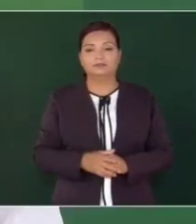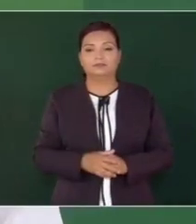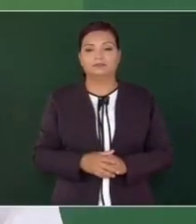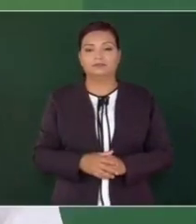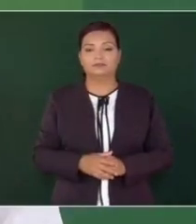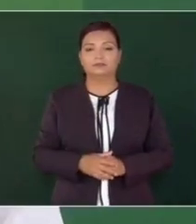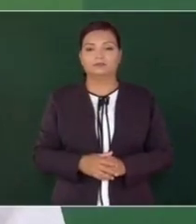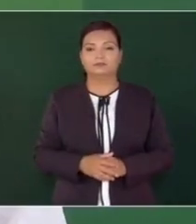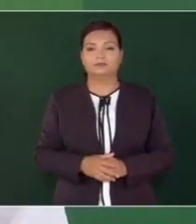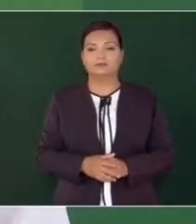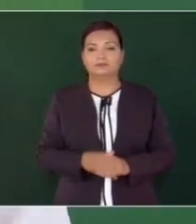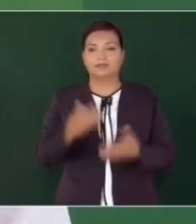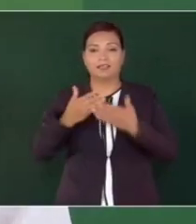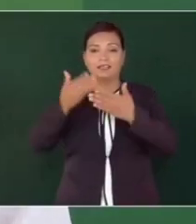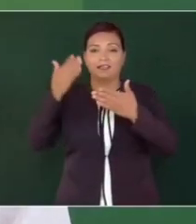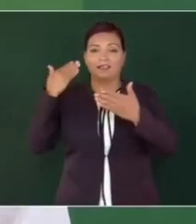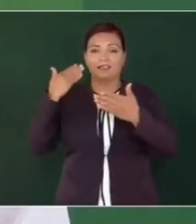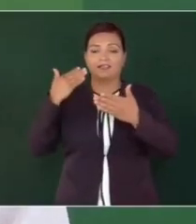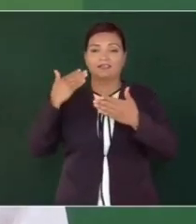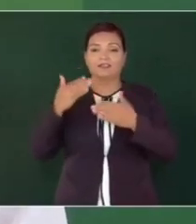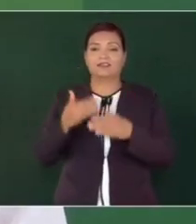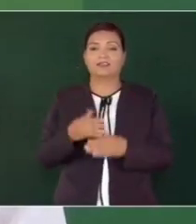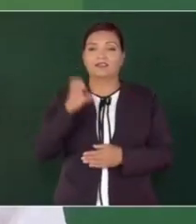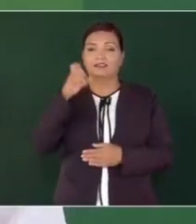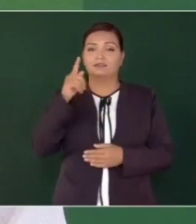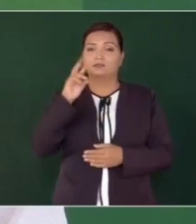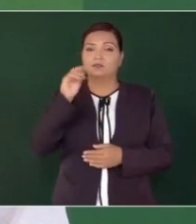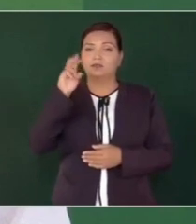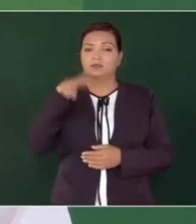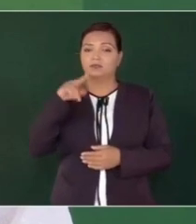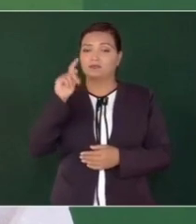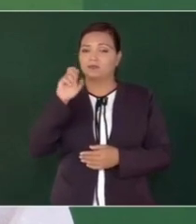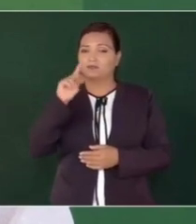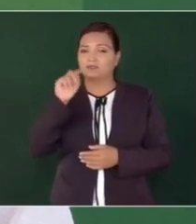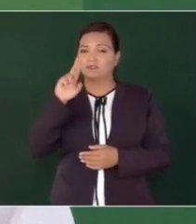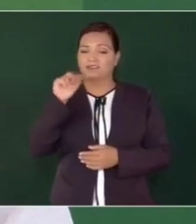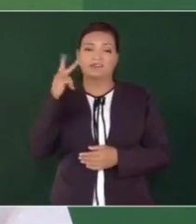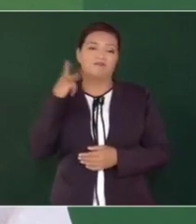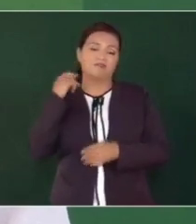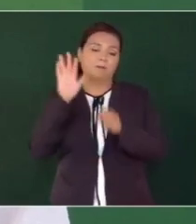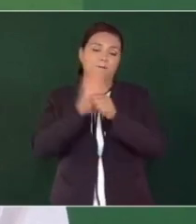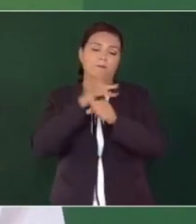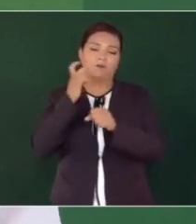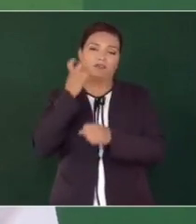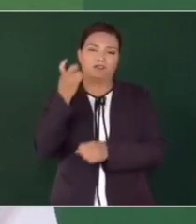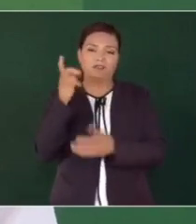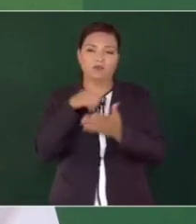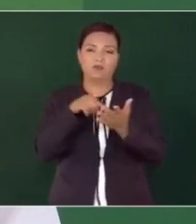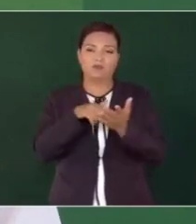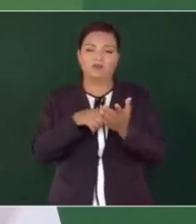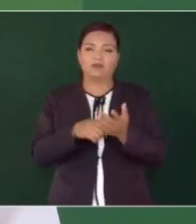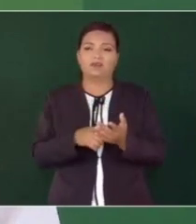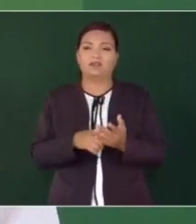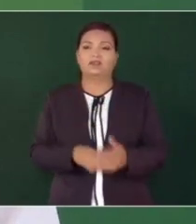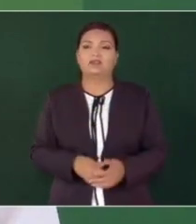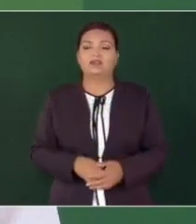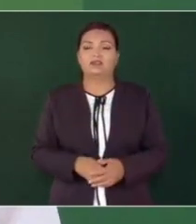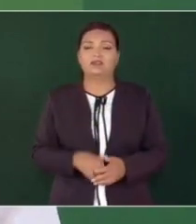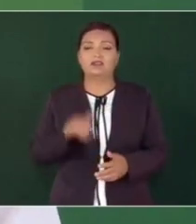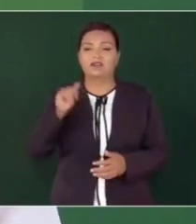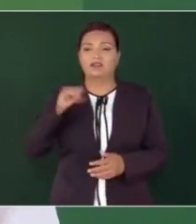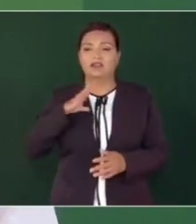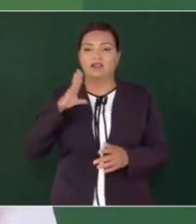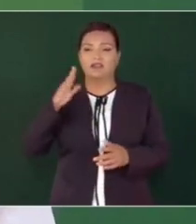antes de la expropiación petrolera, porque era amenaza tras